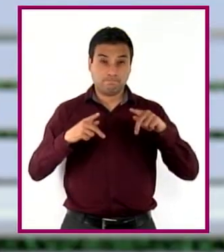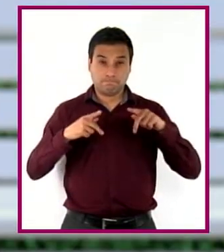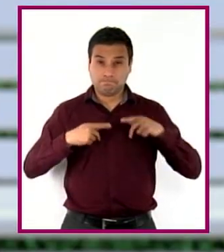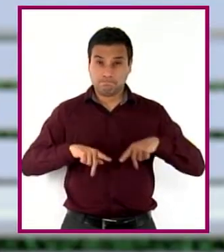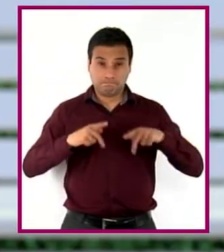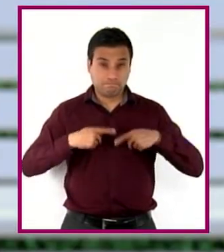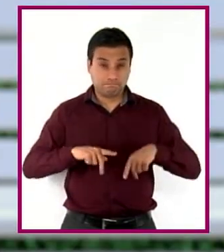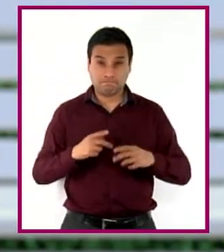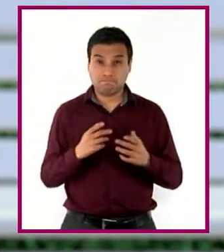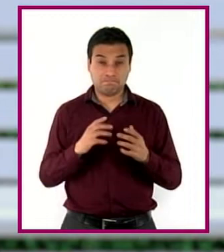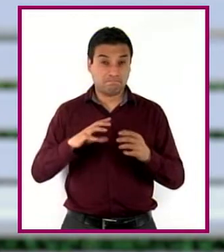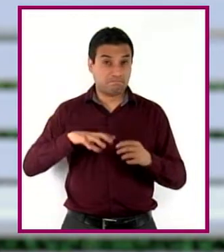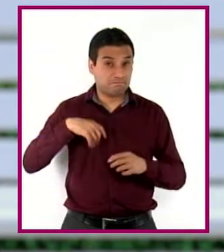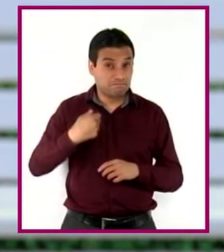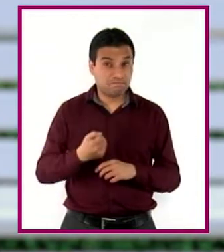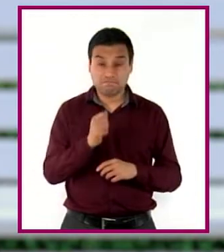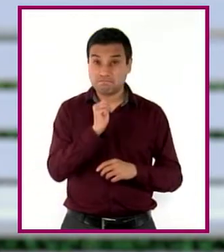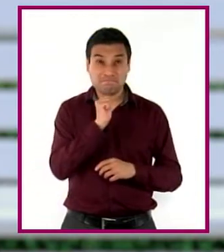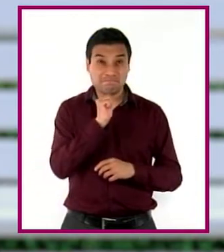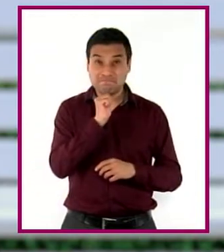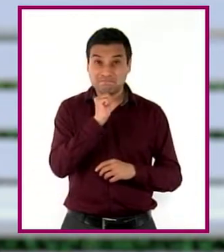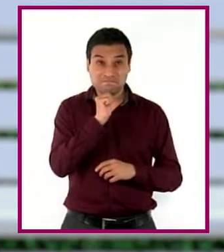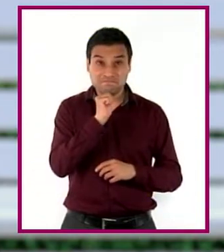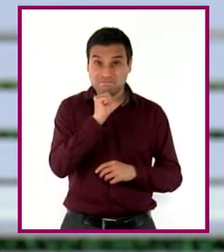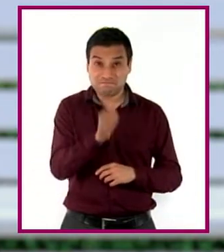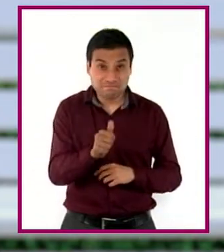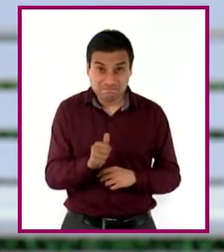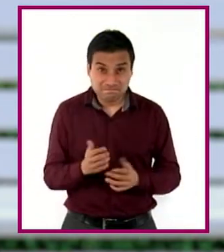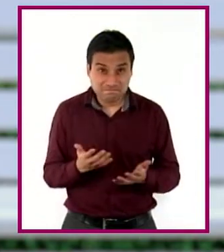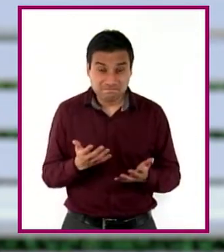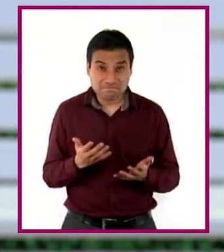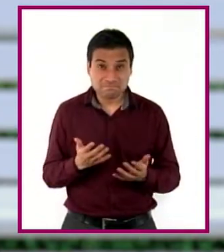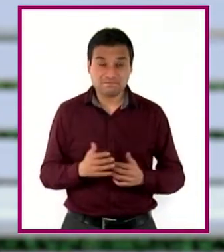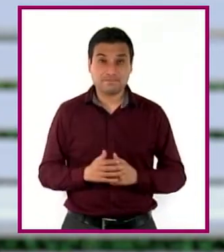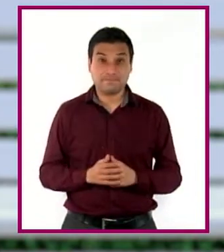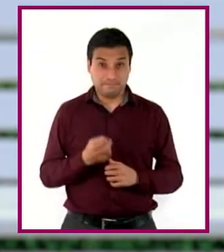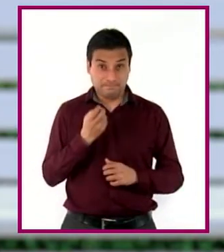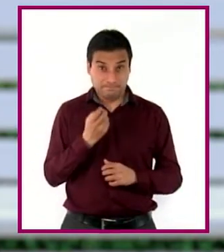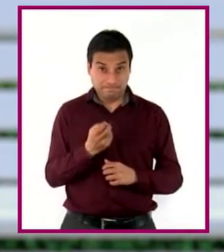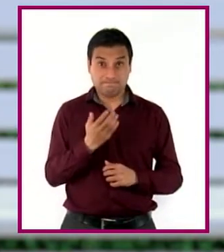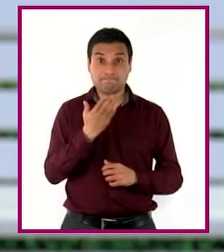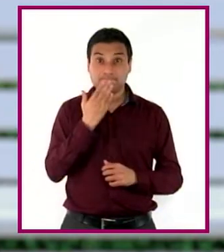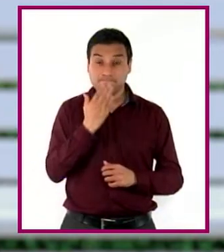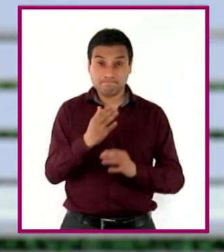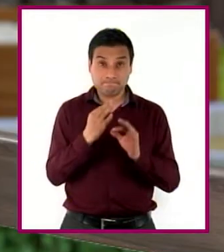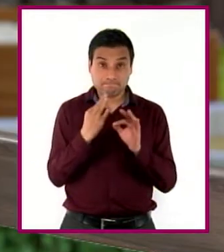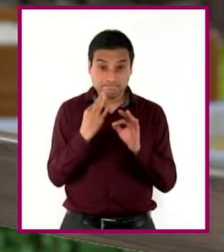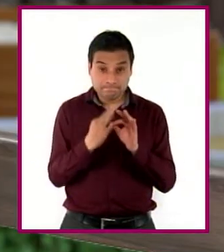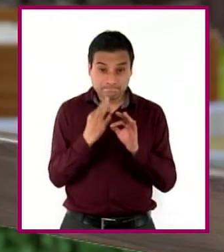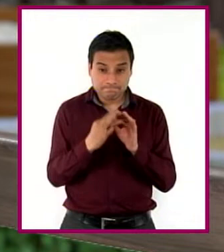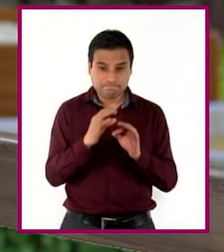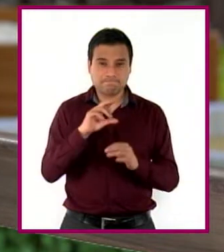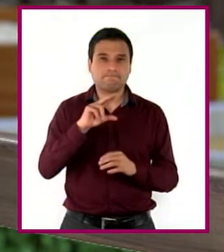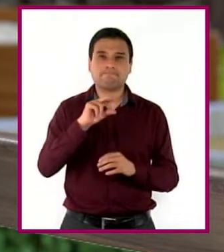no hace el menor esfuerzo, sin importar cuántas herramientas tenga el alcance, no tiene un buen desempeño como estudiante.